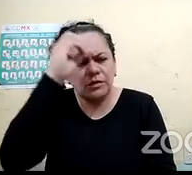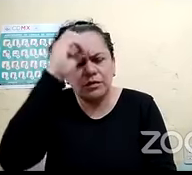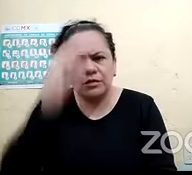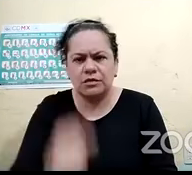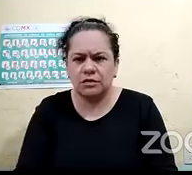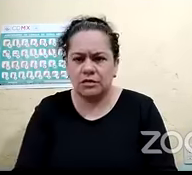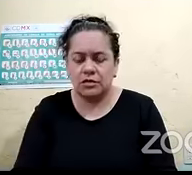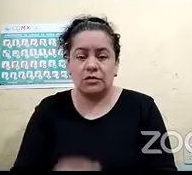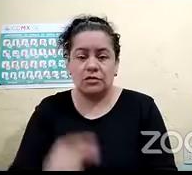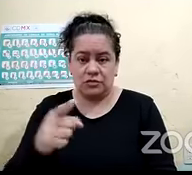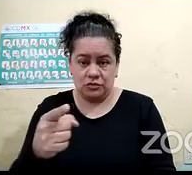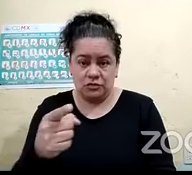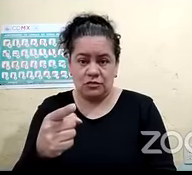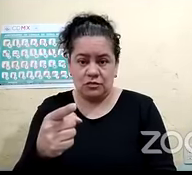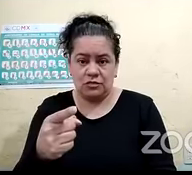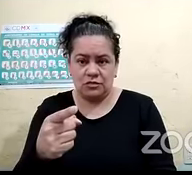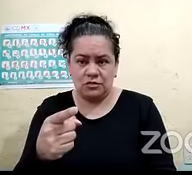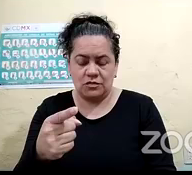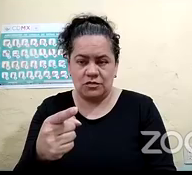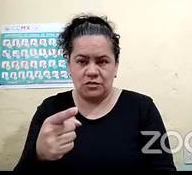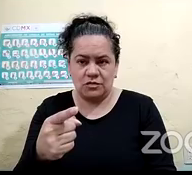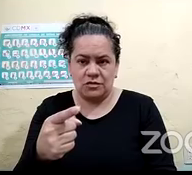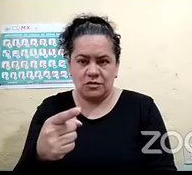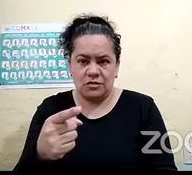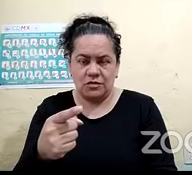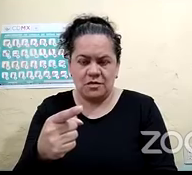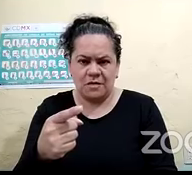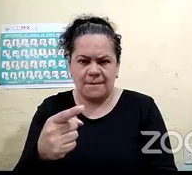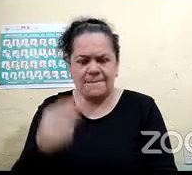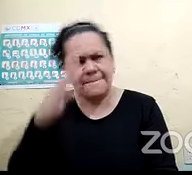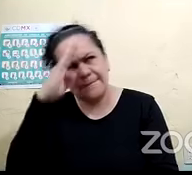deberíamos de aprender braille?